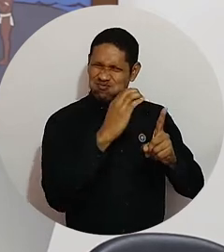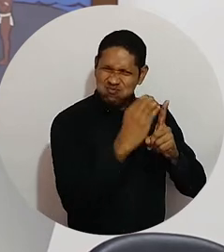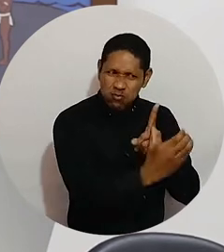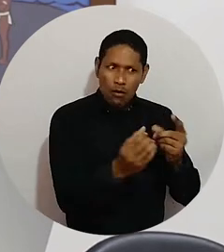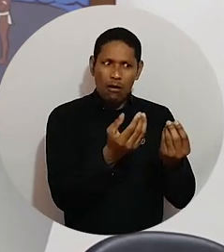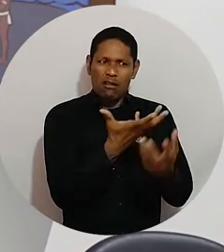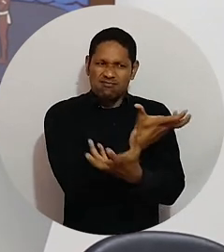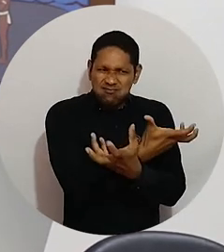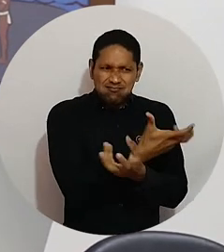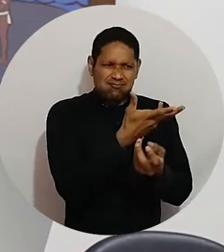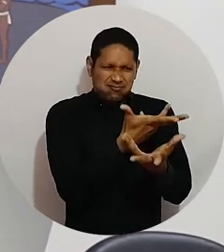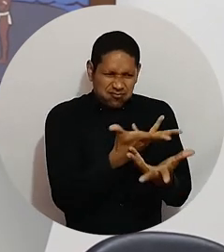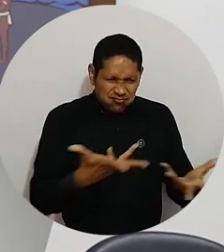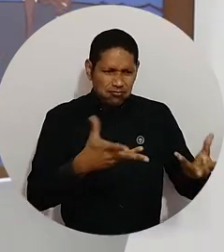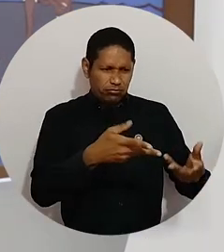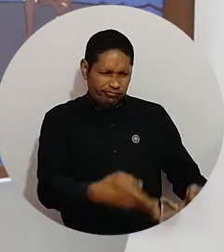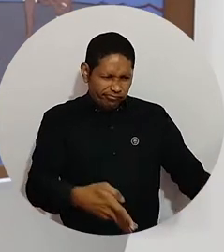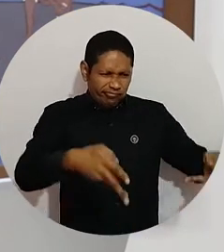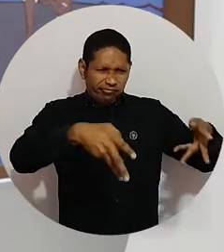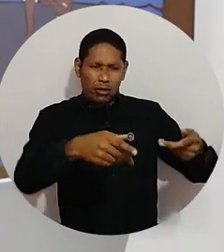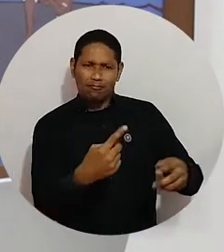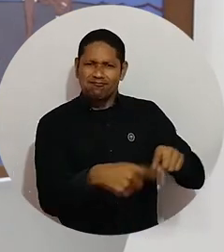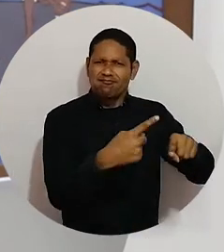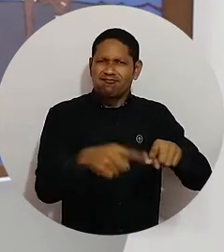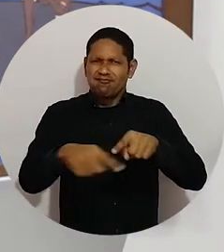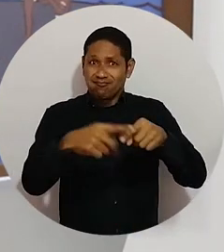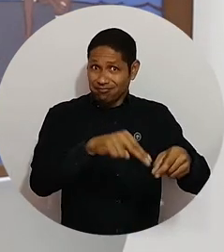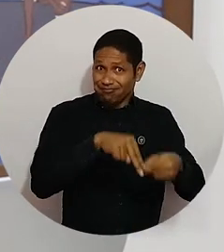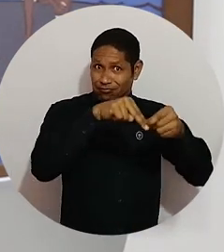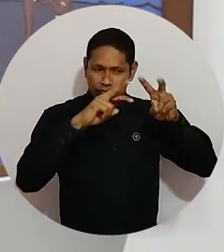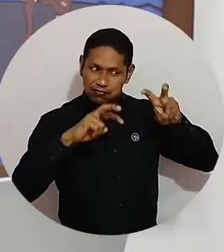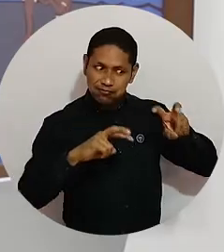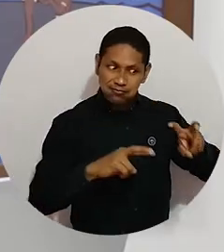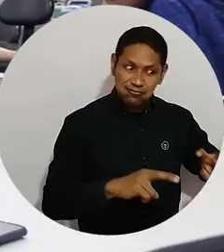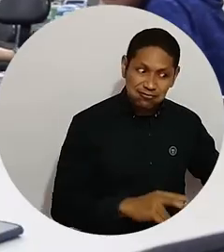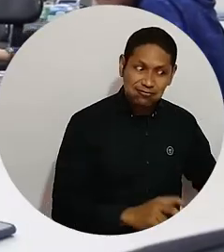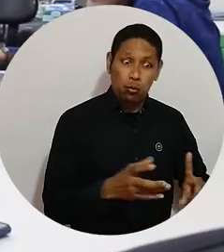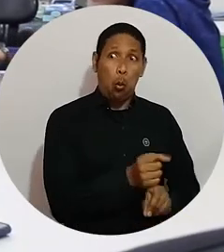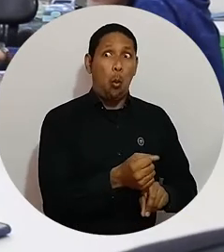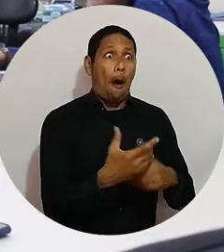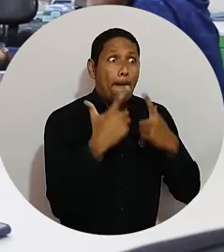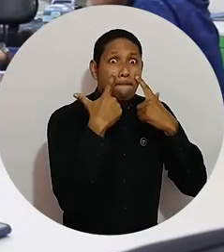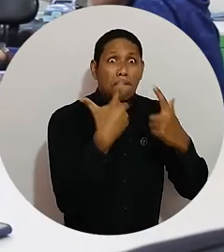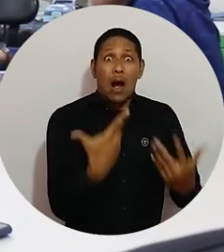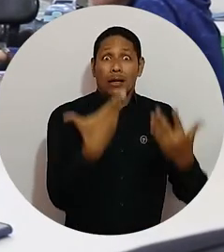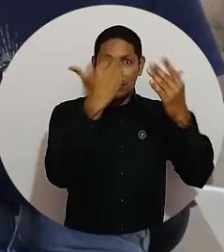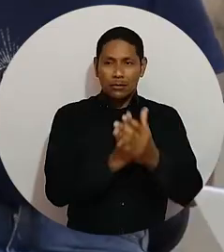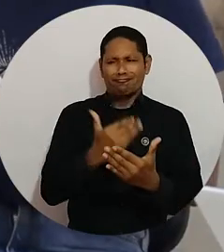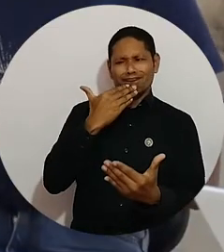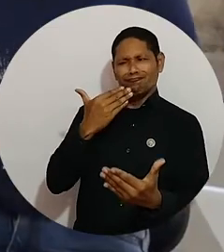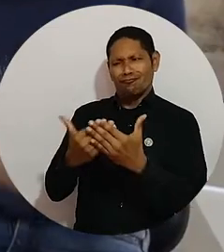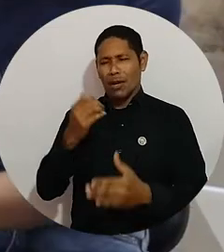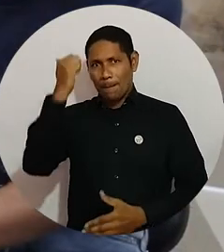eso es lo que nos incita aquí. No pensamos que tuviera un potencial tan amplio. Agradezco al profesor